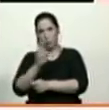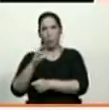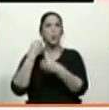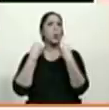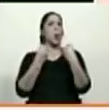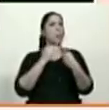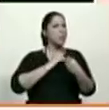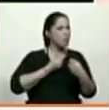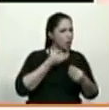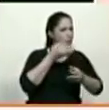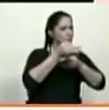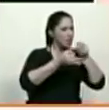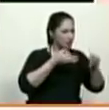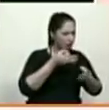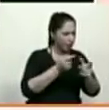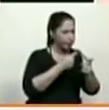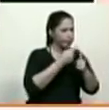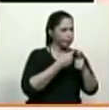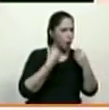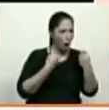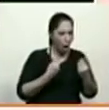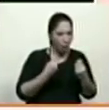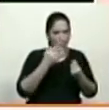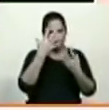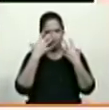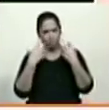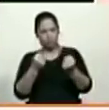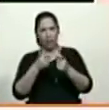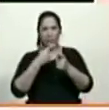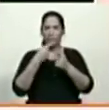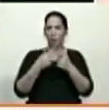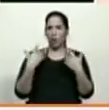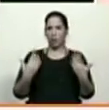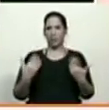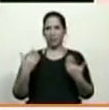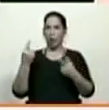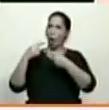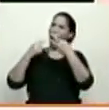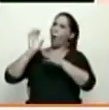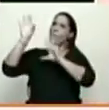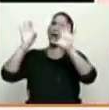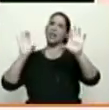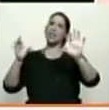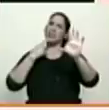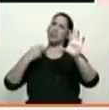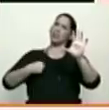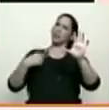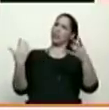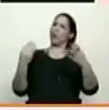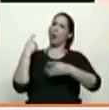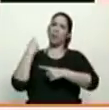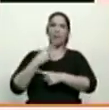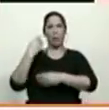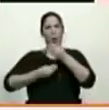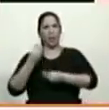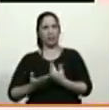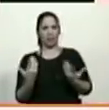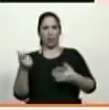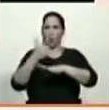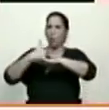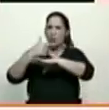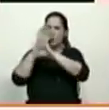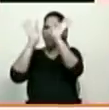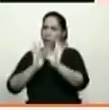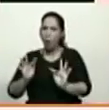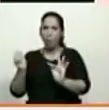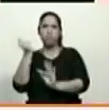se puede explicar entonces? ¿Cómo se puede entender entonces que vengan países a decirnos lo que tenemos que hacer? Que vengan gobiernos de forma